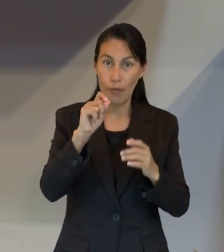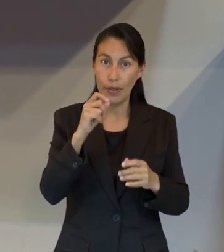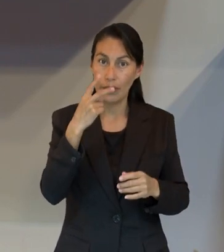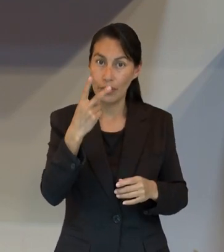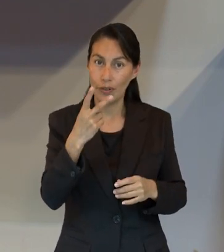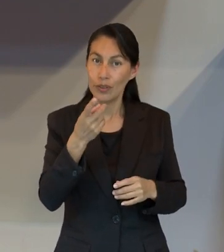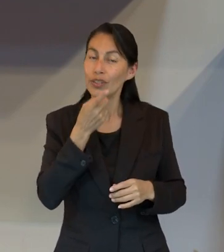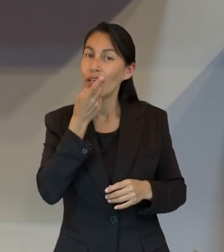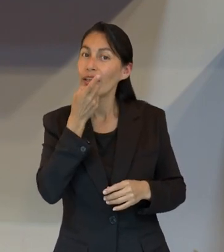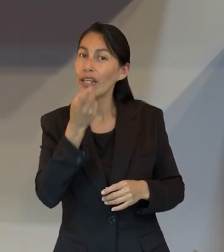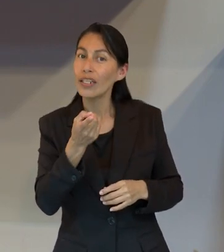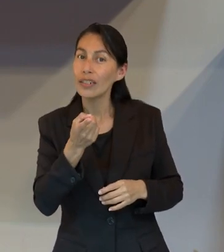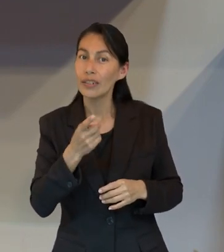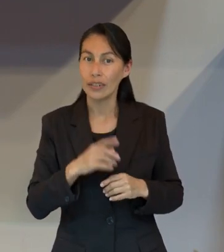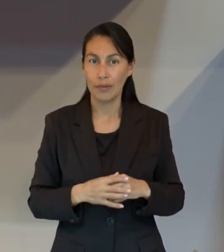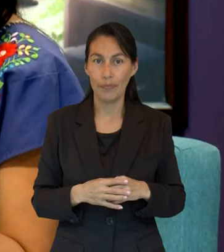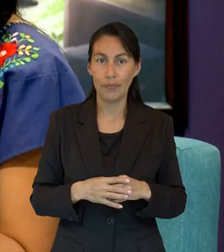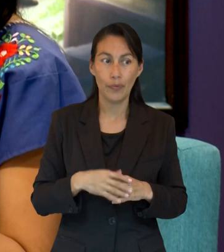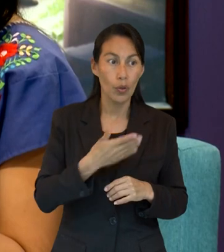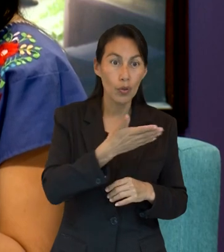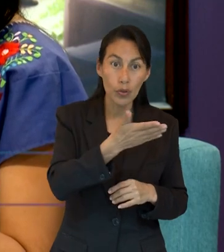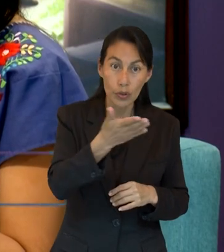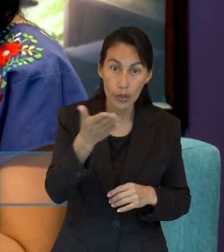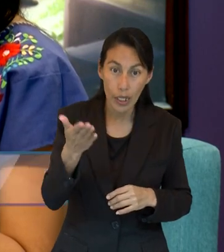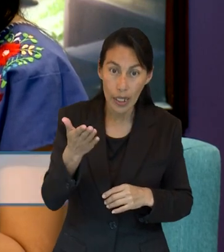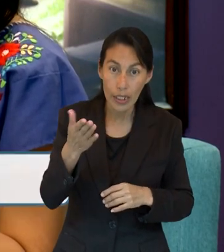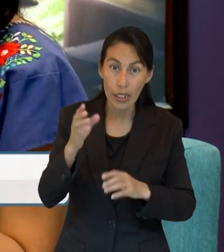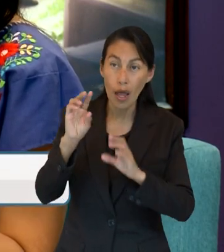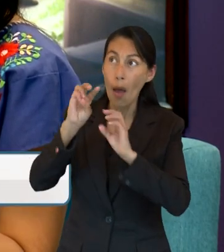22. Hebreos 12, 22 dice,